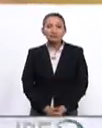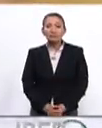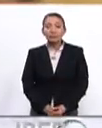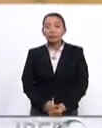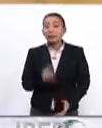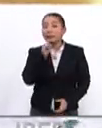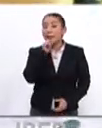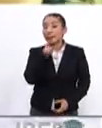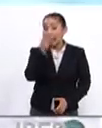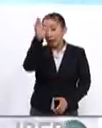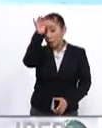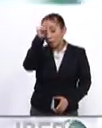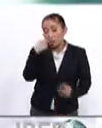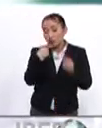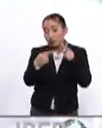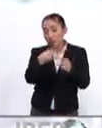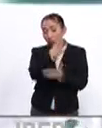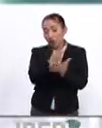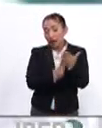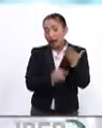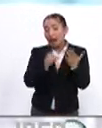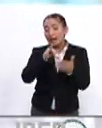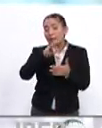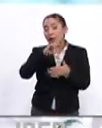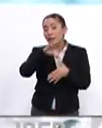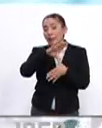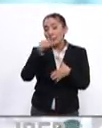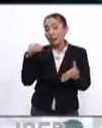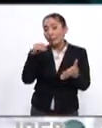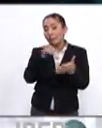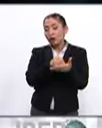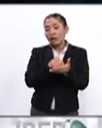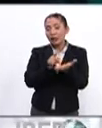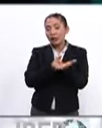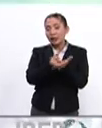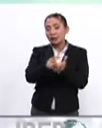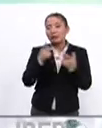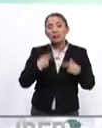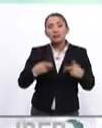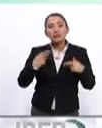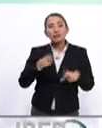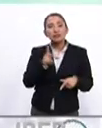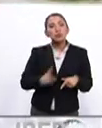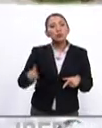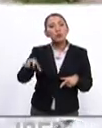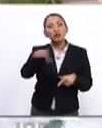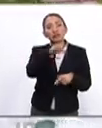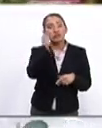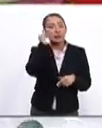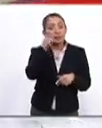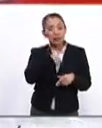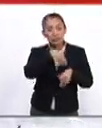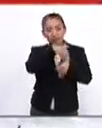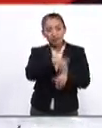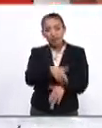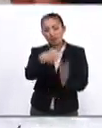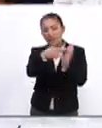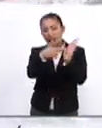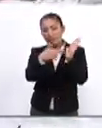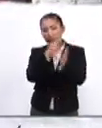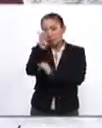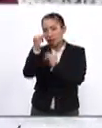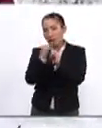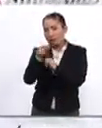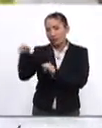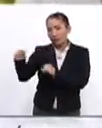asimismo se acordó que el plan de acción de Iberoamérica para la implementación de los derechos de los pueblos indígenas debe apegarse a los lineamientos